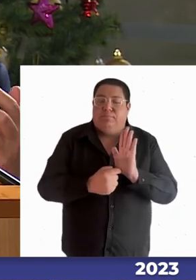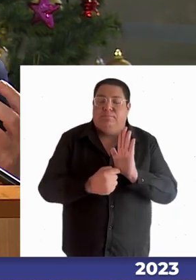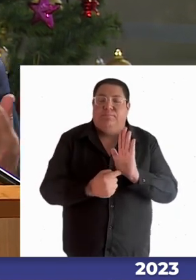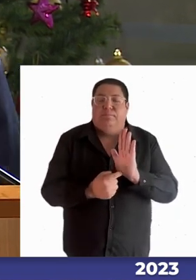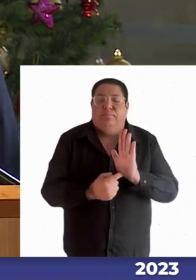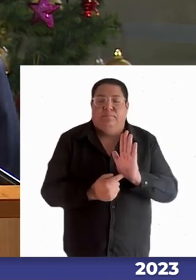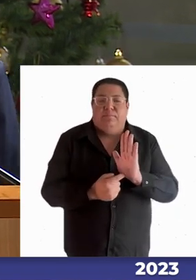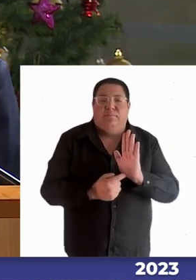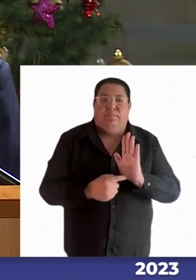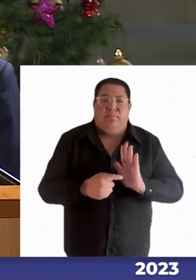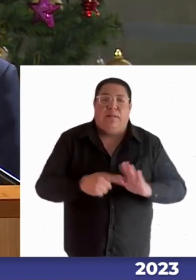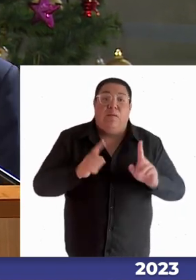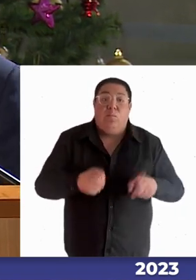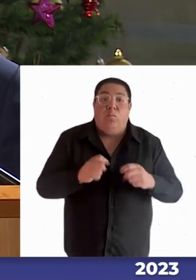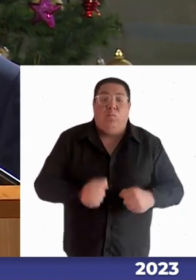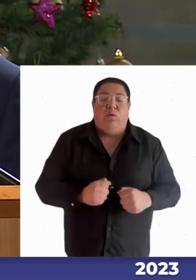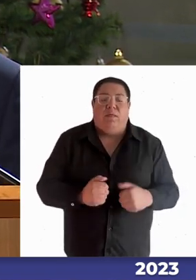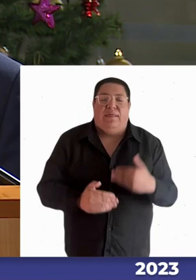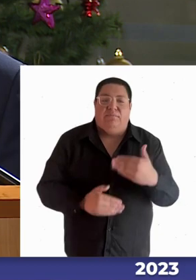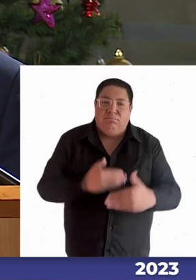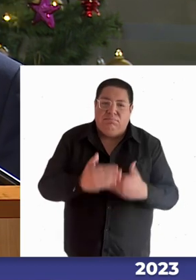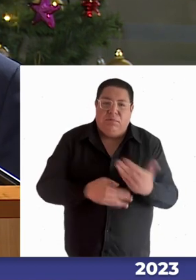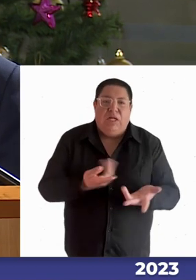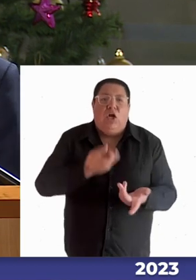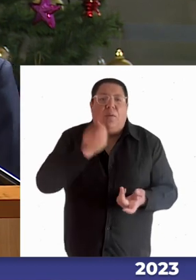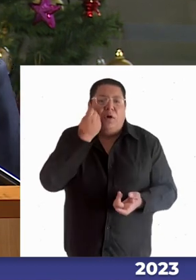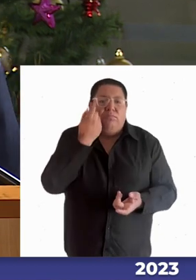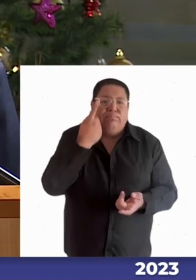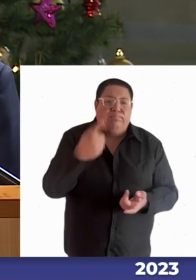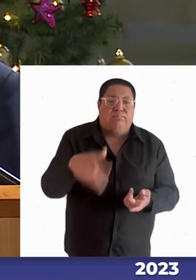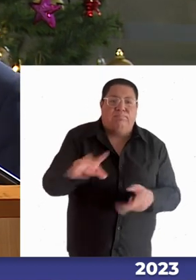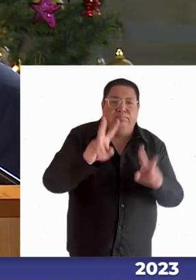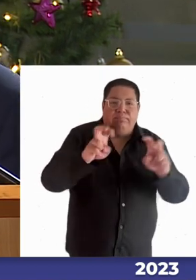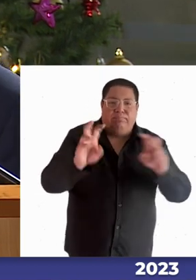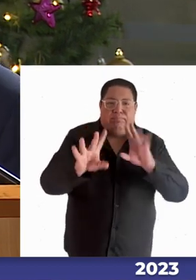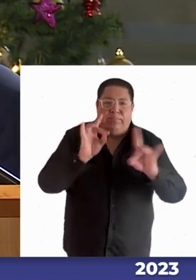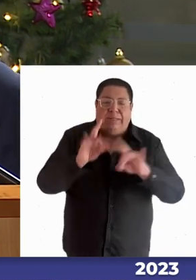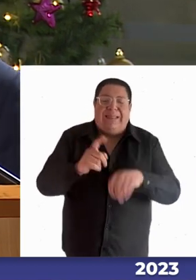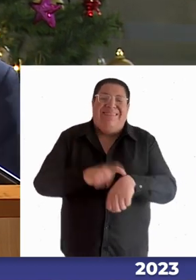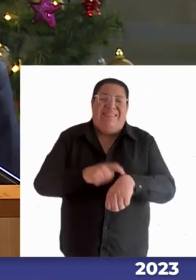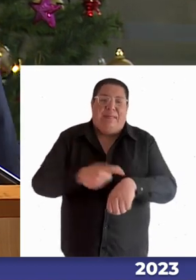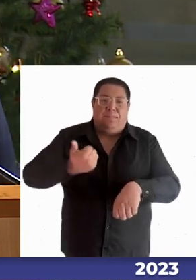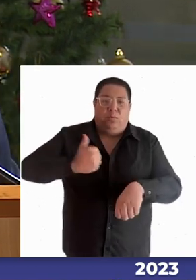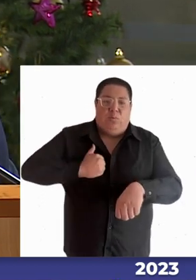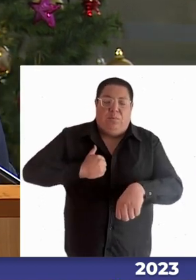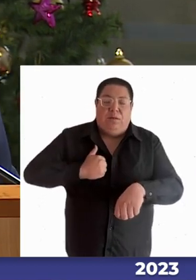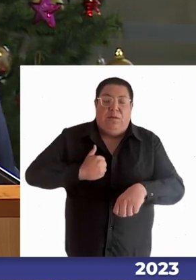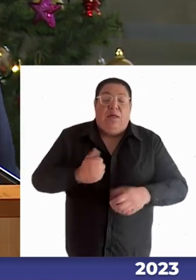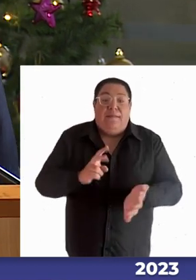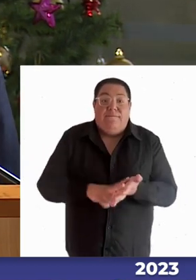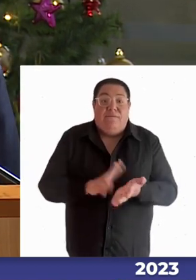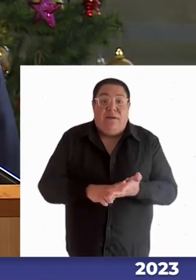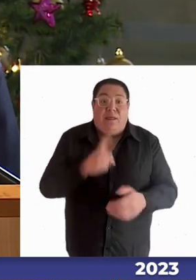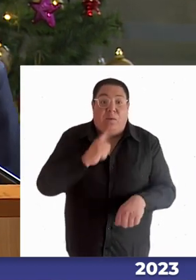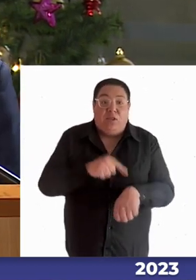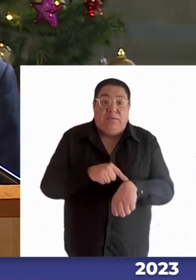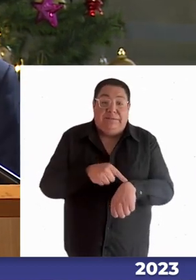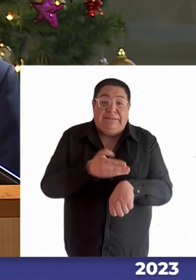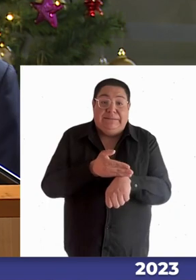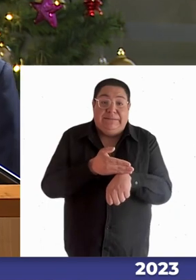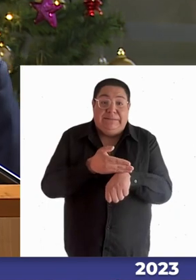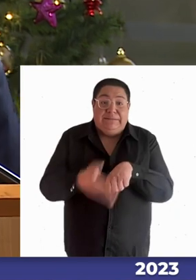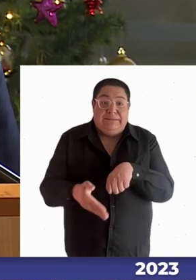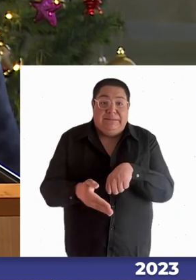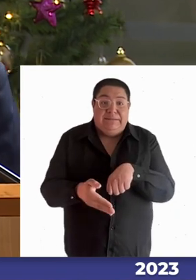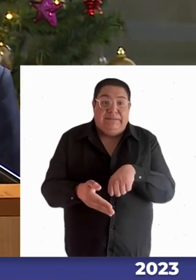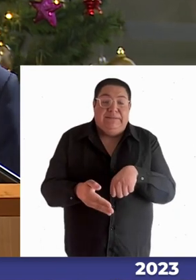del sistema de entender si estamos actuando a tiempo porque cuando uno a la verdad le llega a su hora hay que actuar y no se